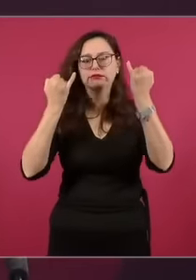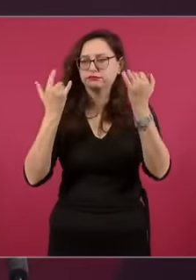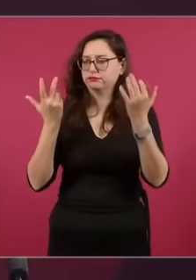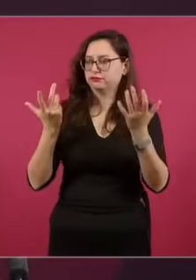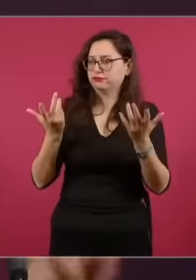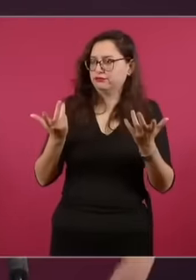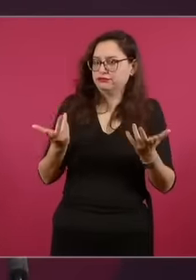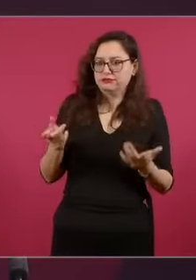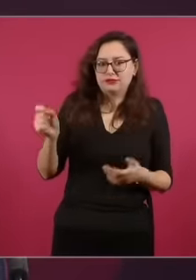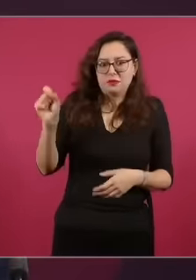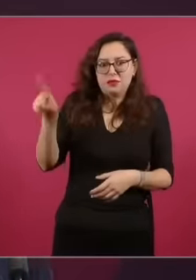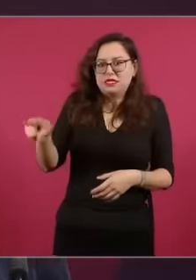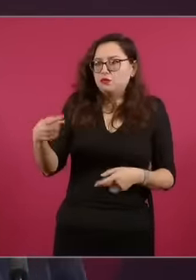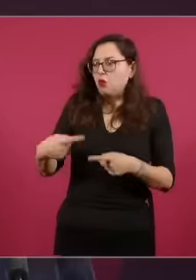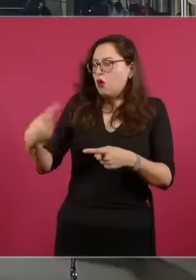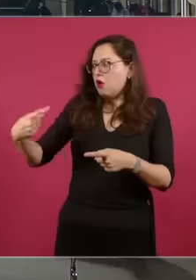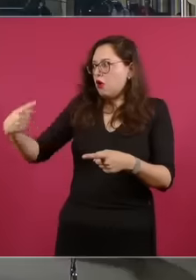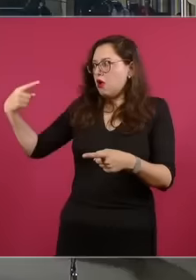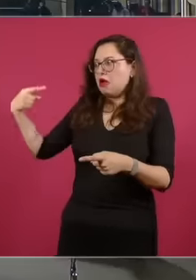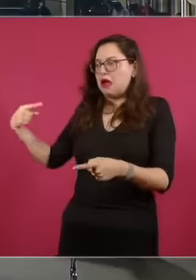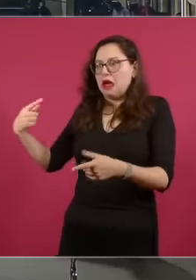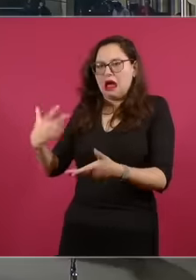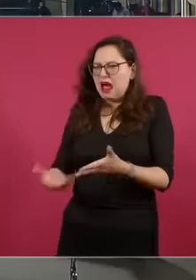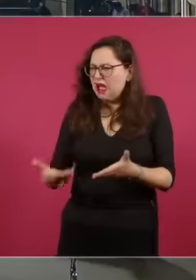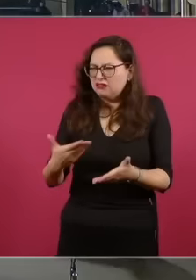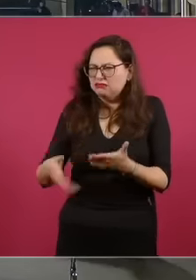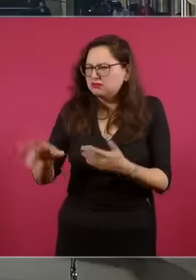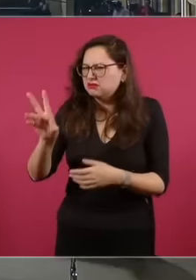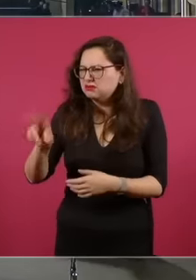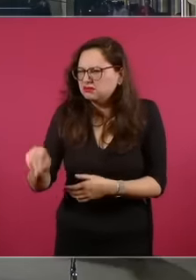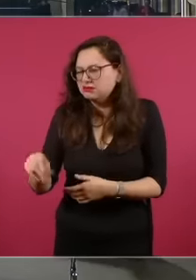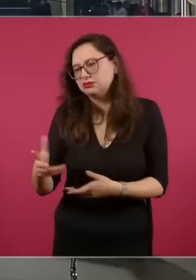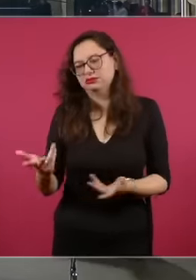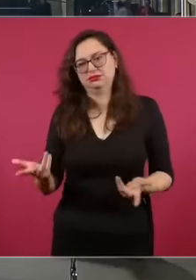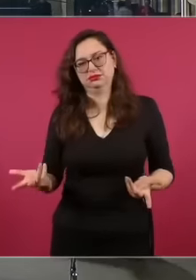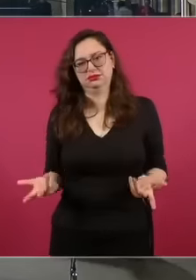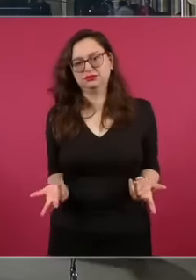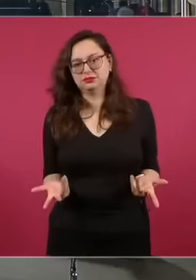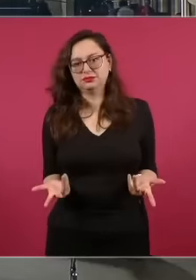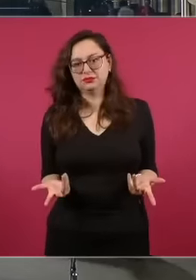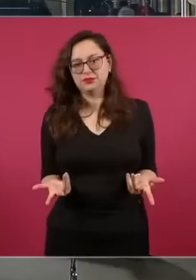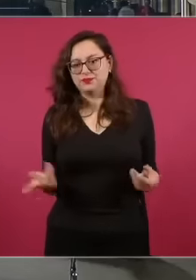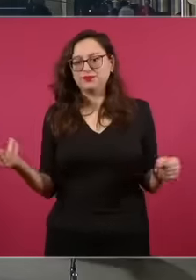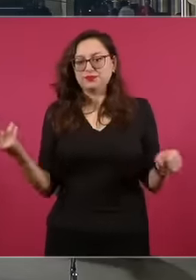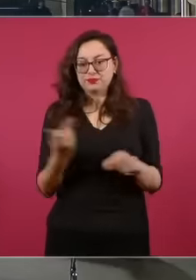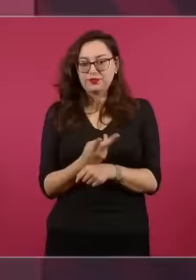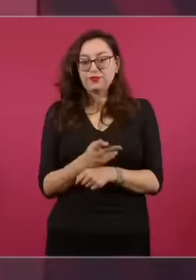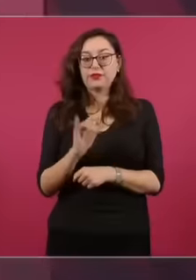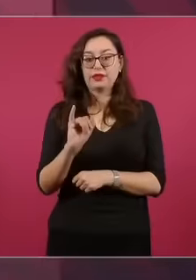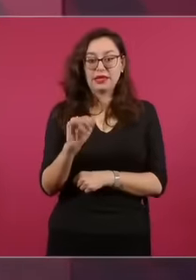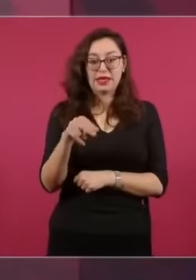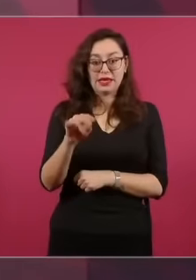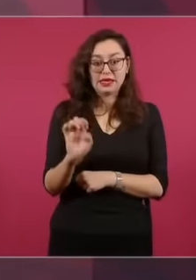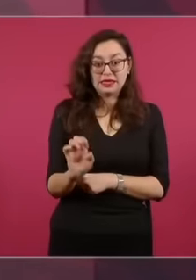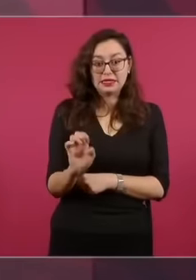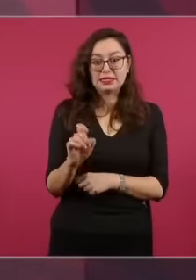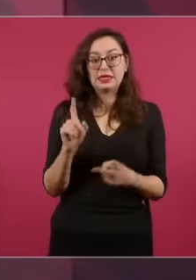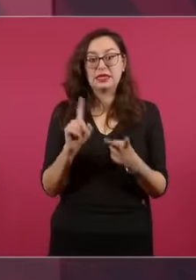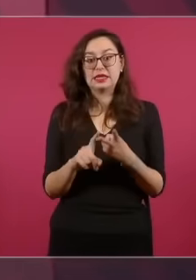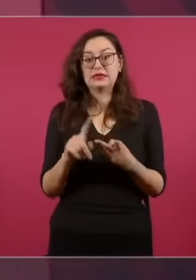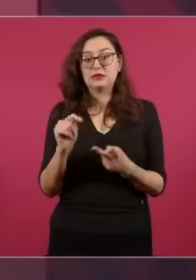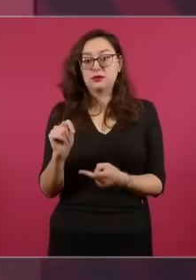entonces el consejo del INE el tribunal resuelve de la misma manera